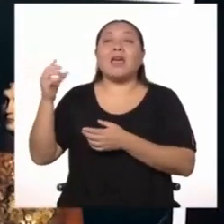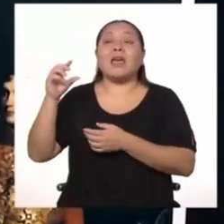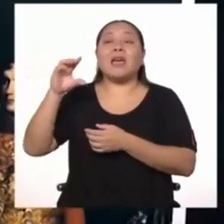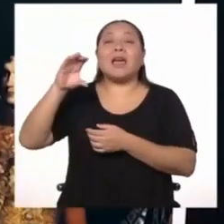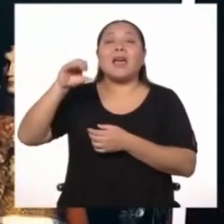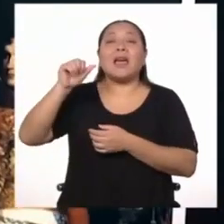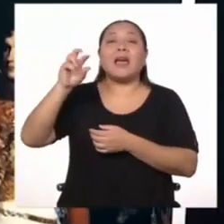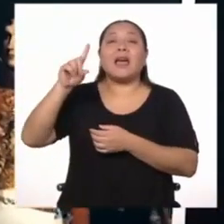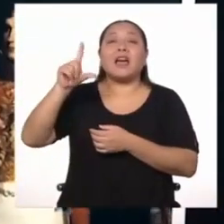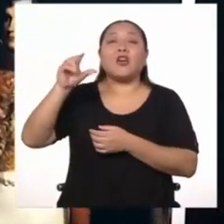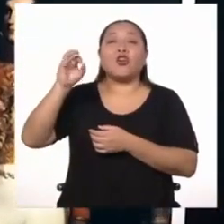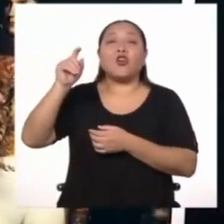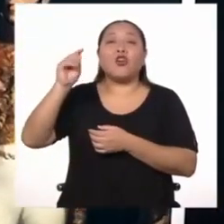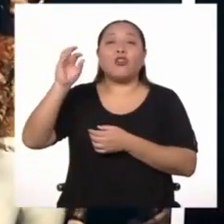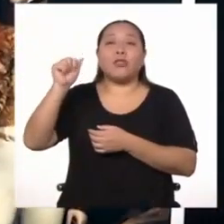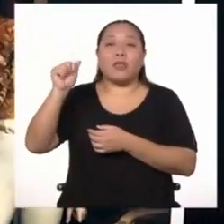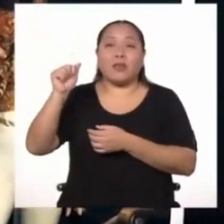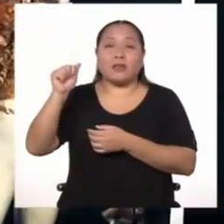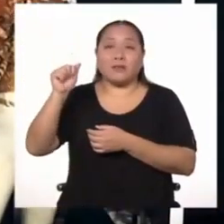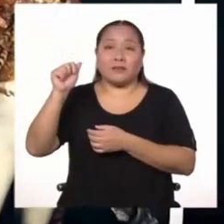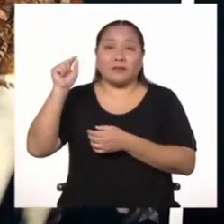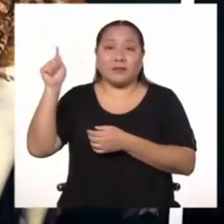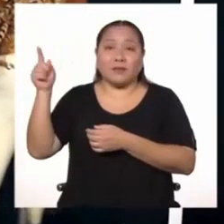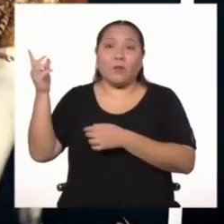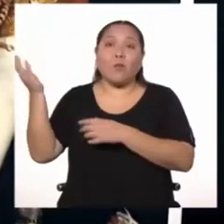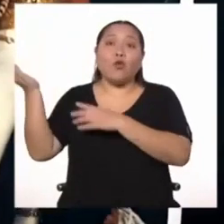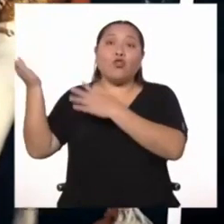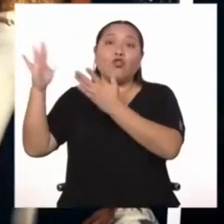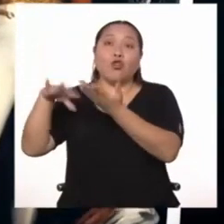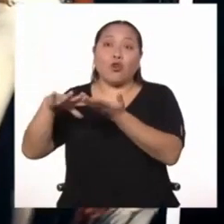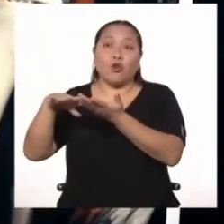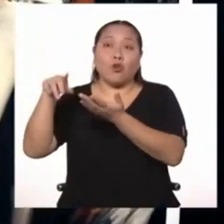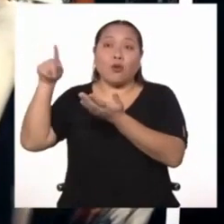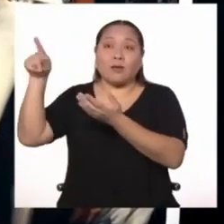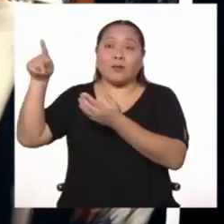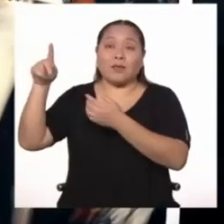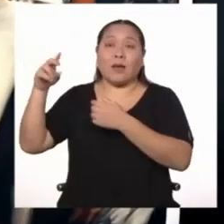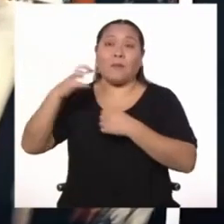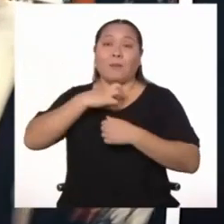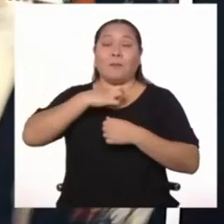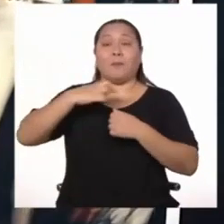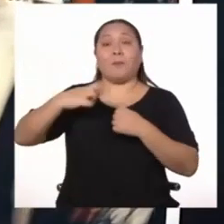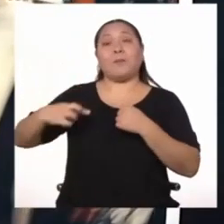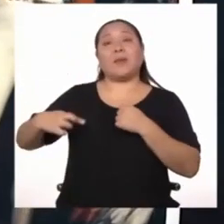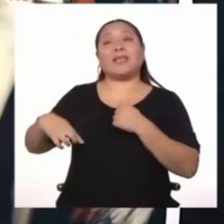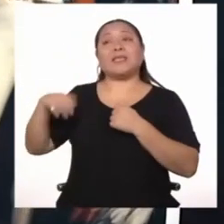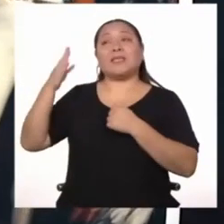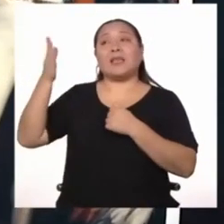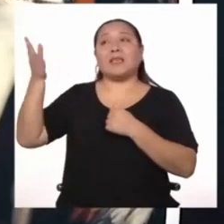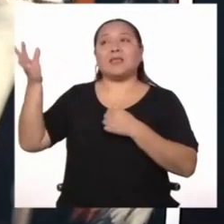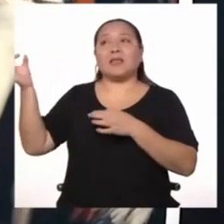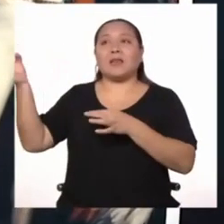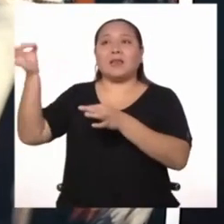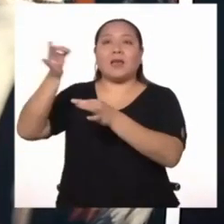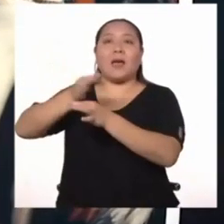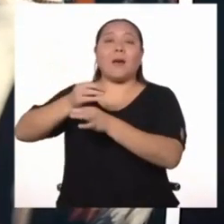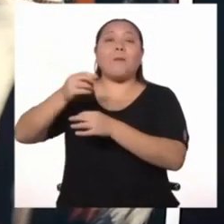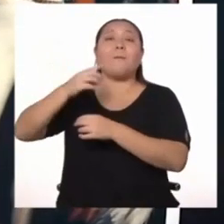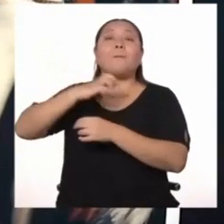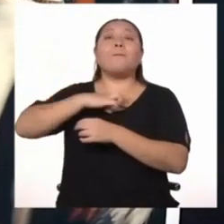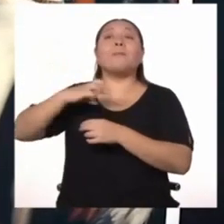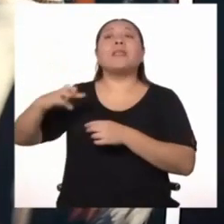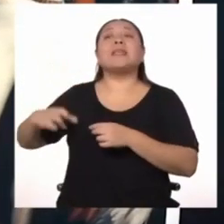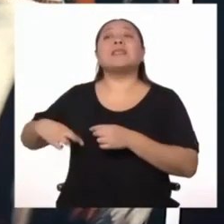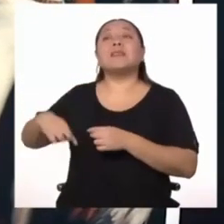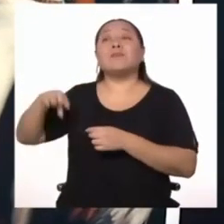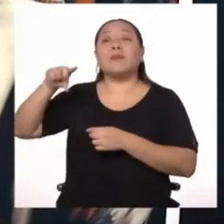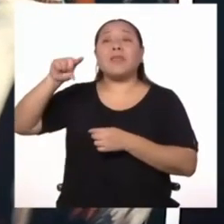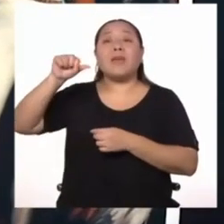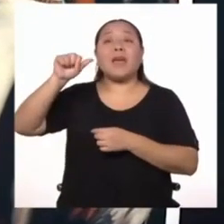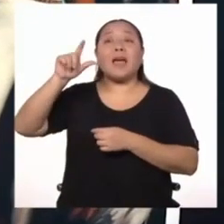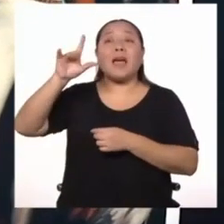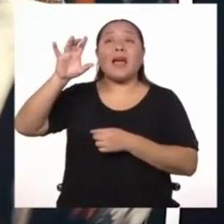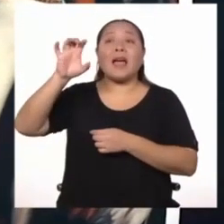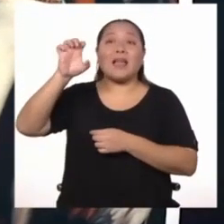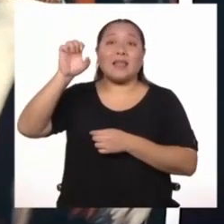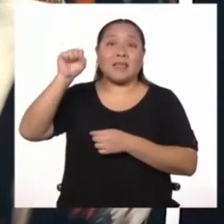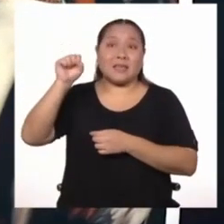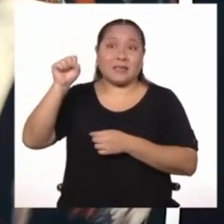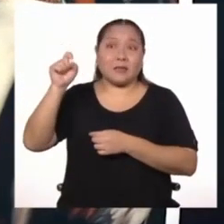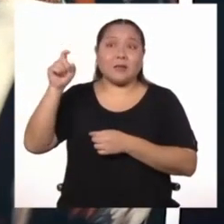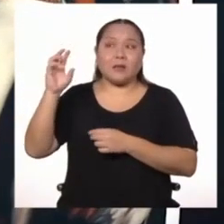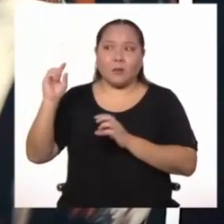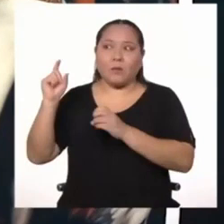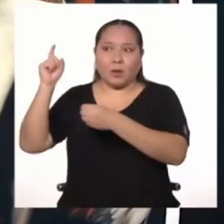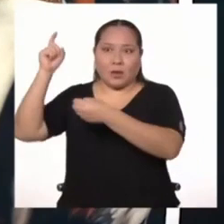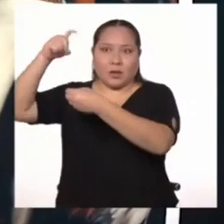es Leopoldo de Sajonia Coburgo Gota. Leopoldo era el ex príncipe de Gales, era un miembro de la familia real